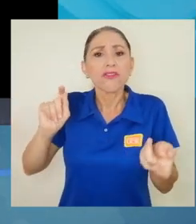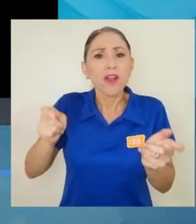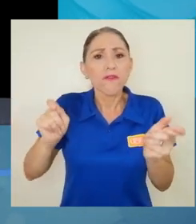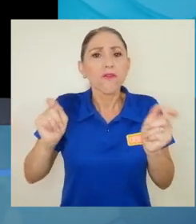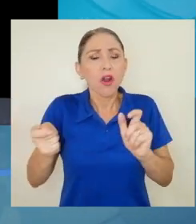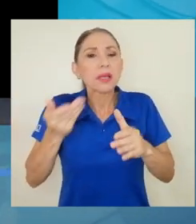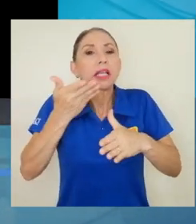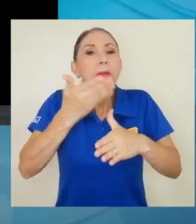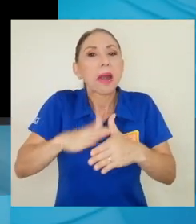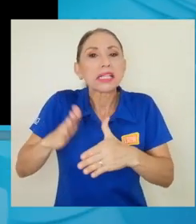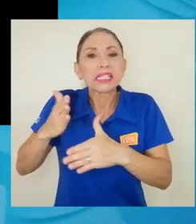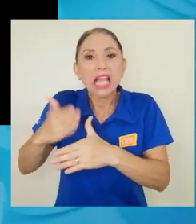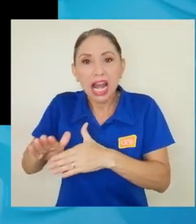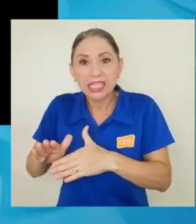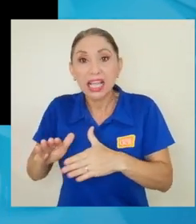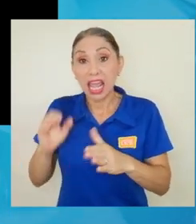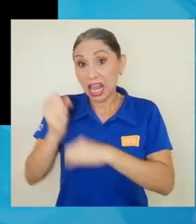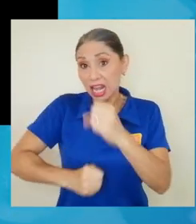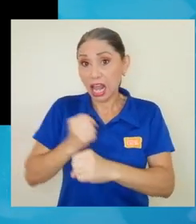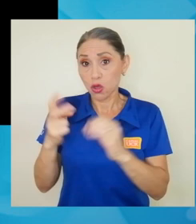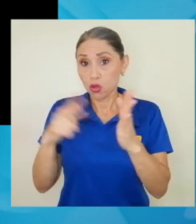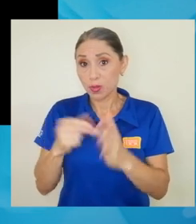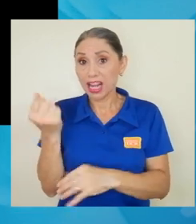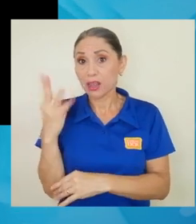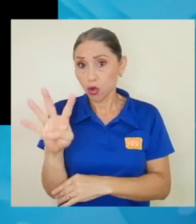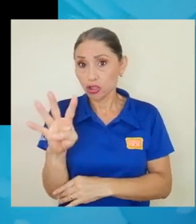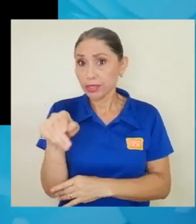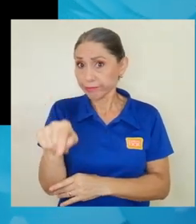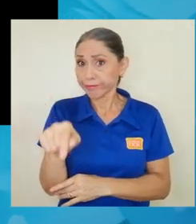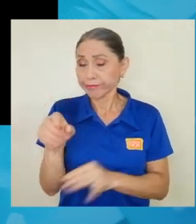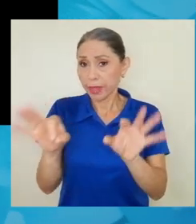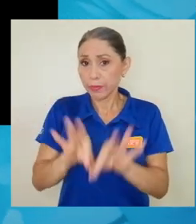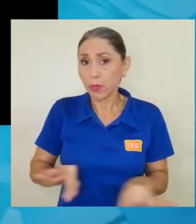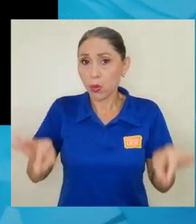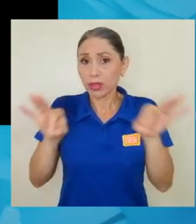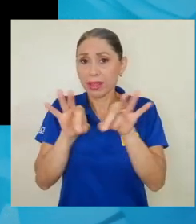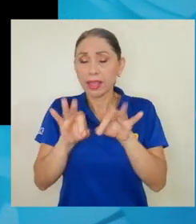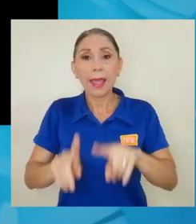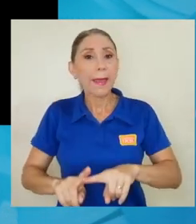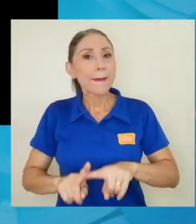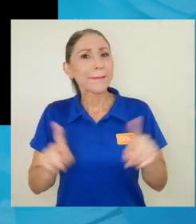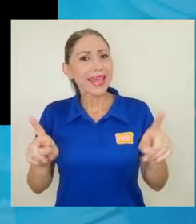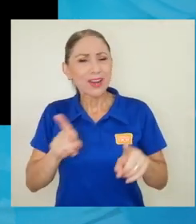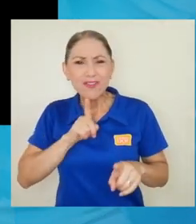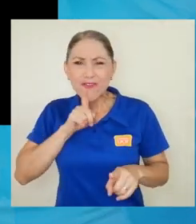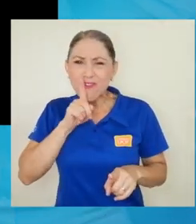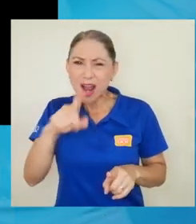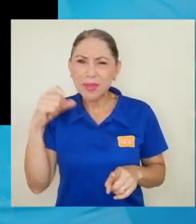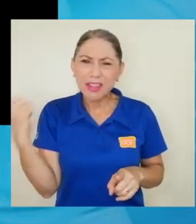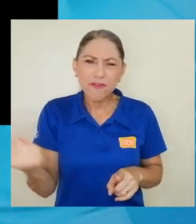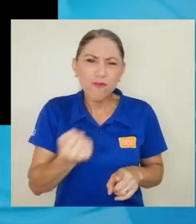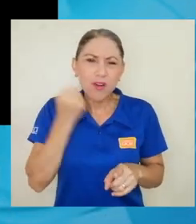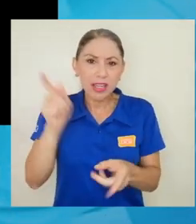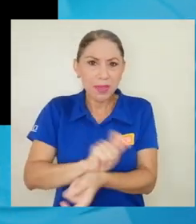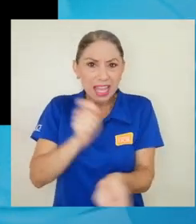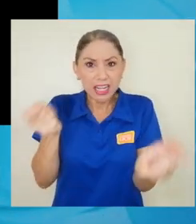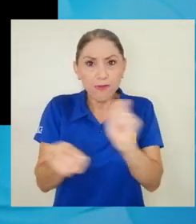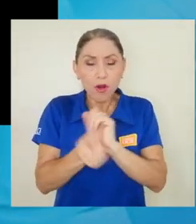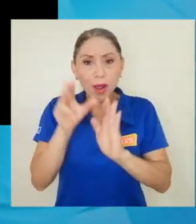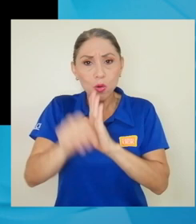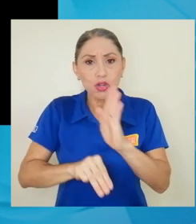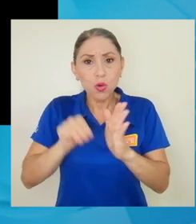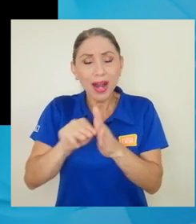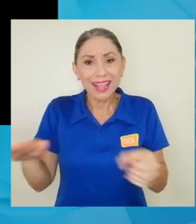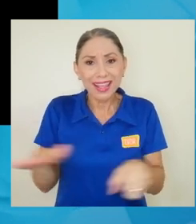parciales en el 2014, eso es importante, pero no se ha entrado fuertemente al tema de la reforma